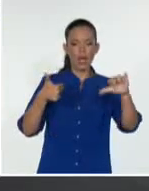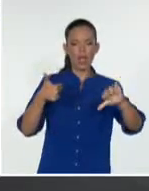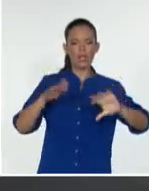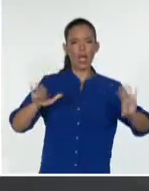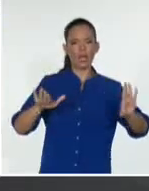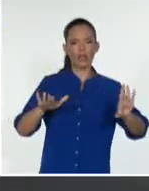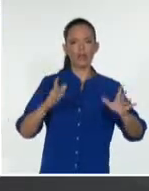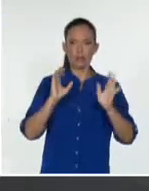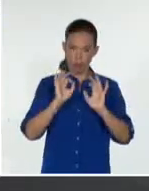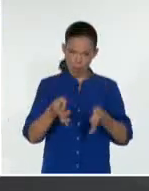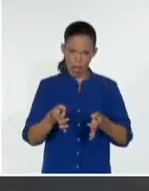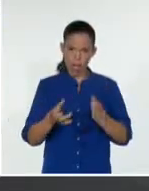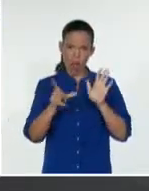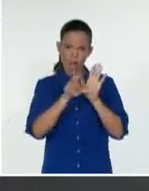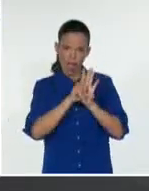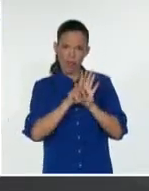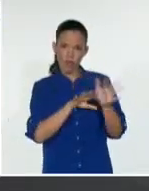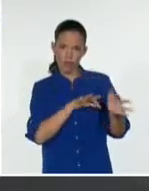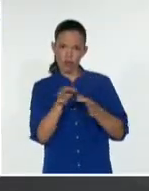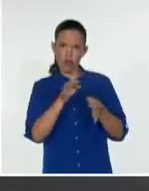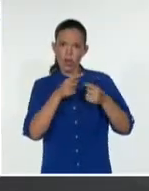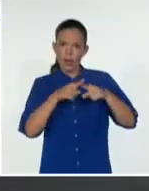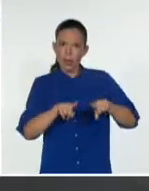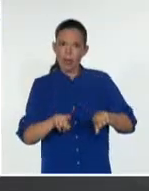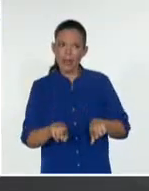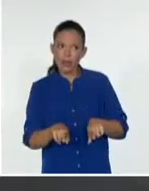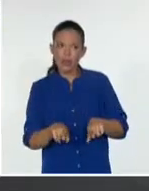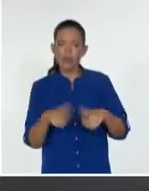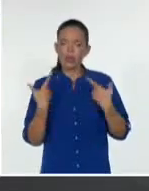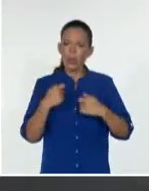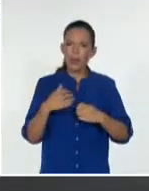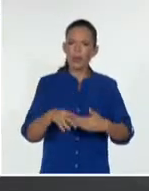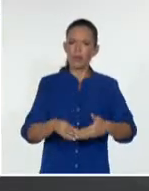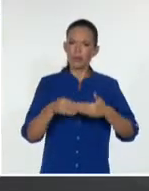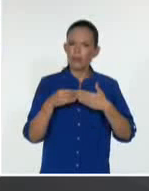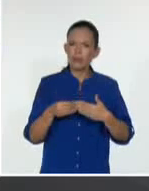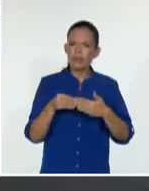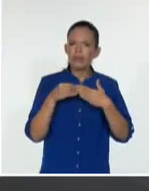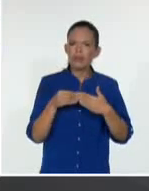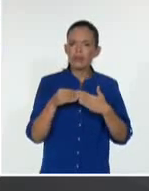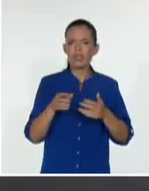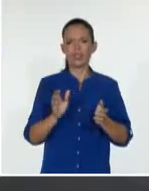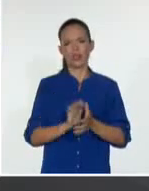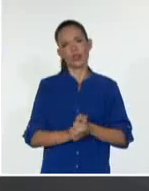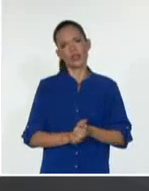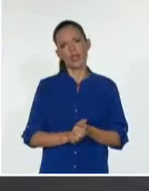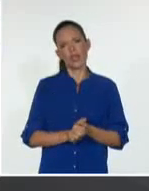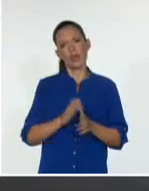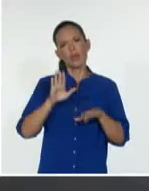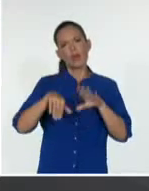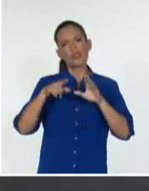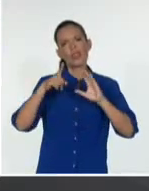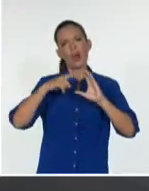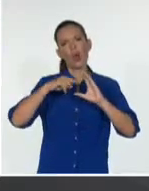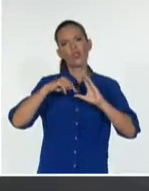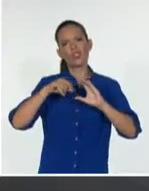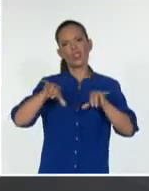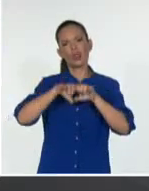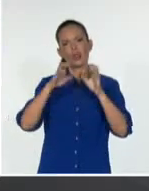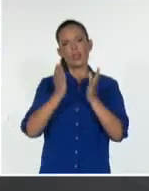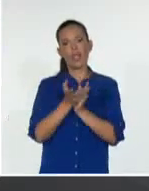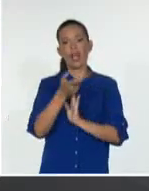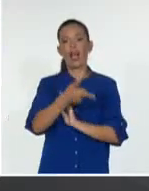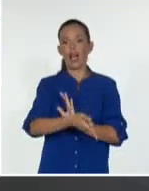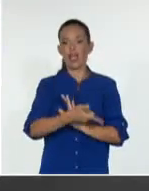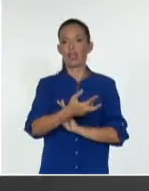veces la lógica y el sentido común suelen ser más justos en verdad, y no determinados conceptos universales. Y ahí me viene a mente la respuesta que